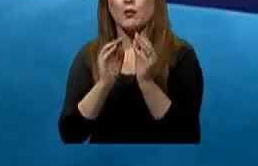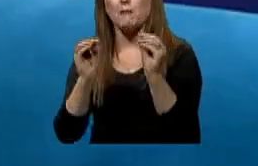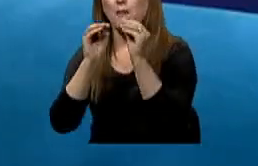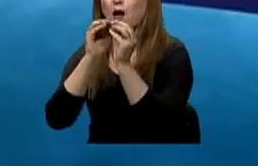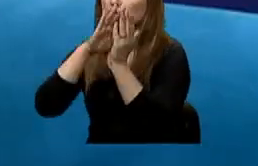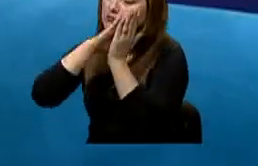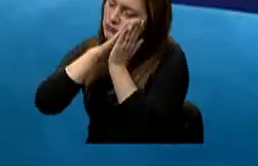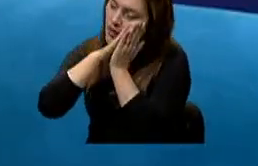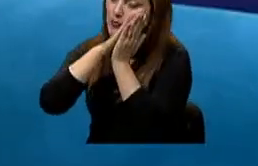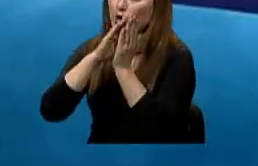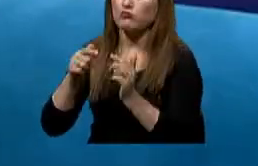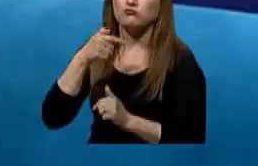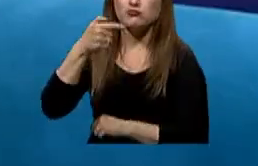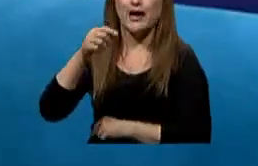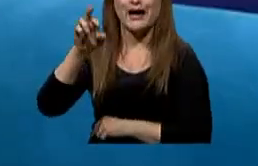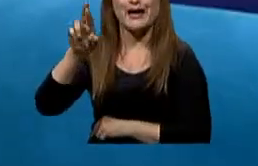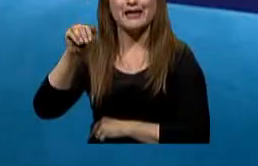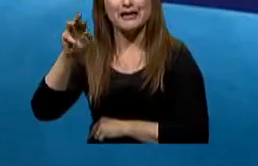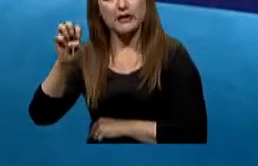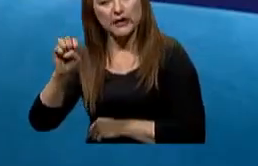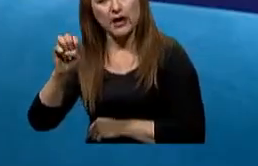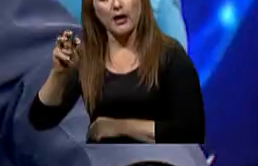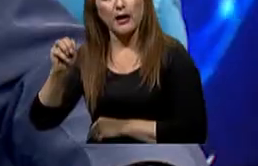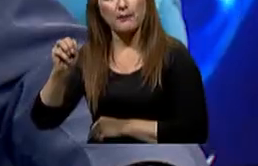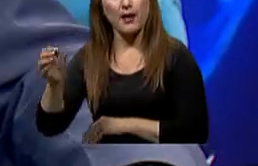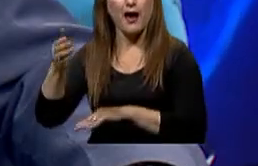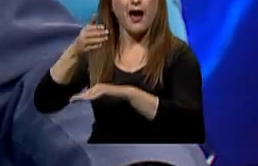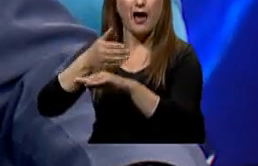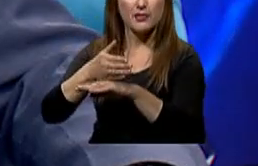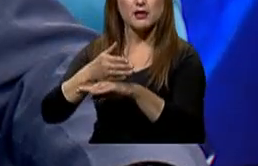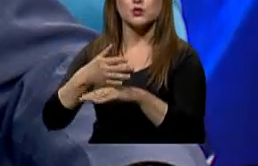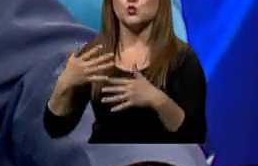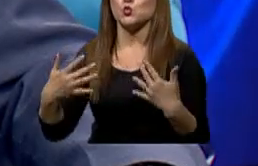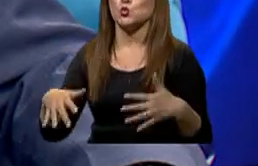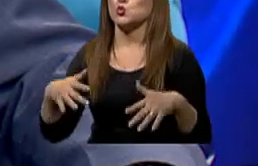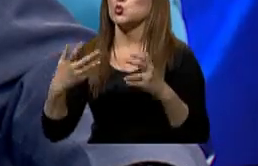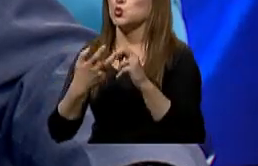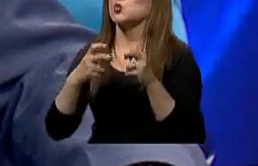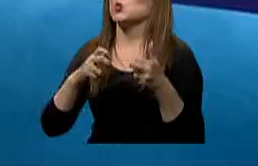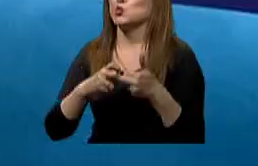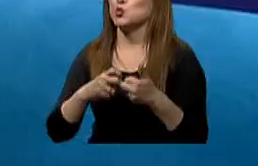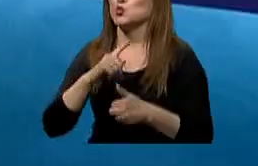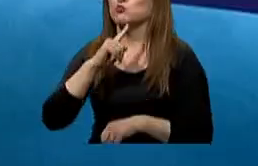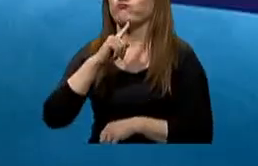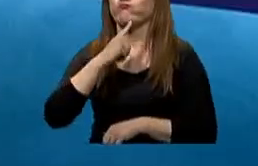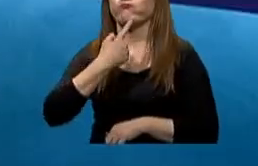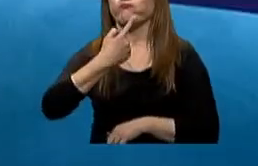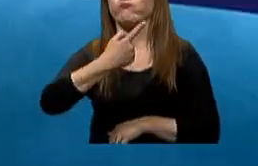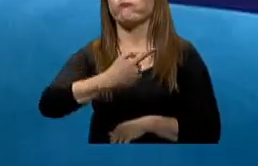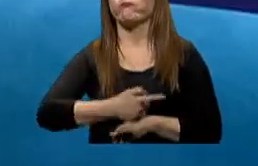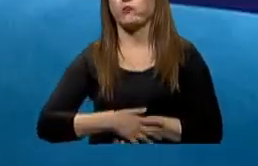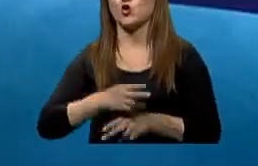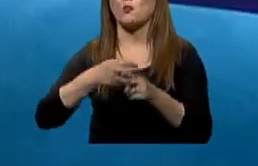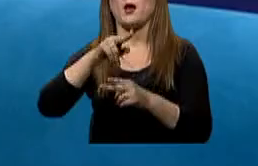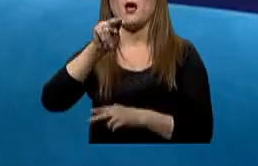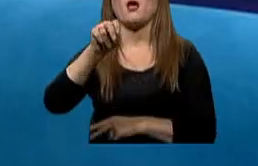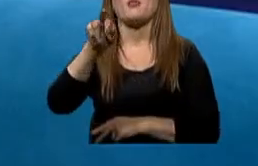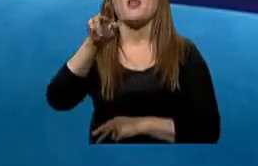un registro REM muy temprano en la polisomografía, ya hablamos de la narcolepsia.